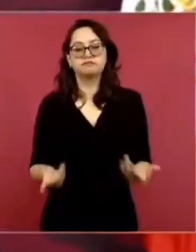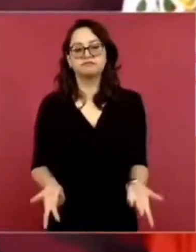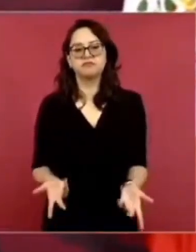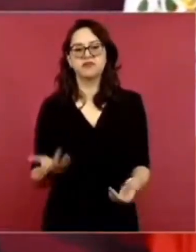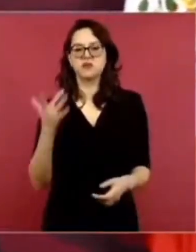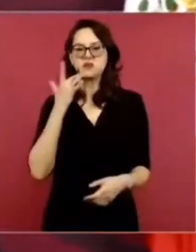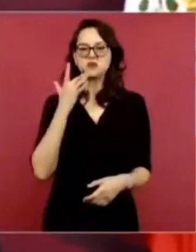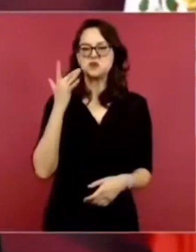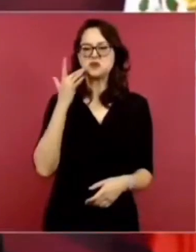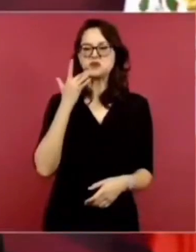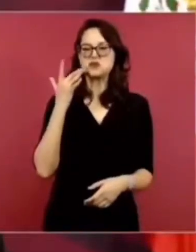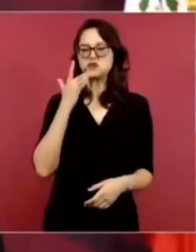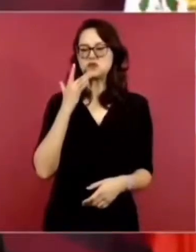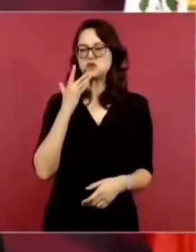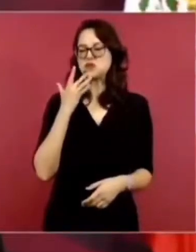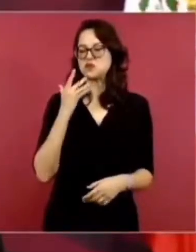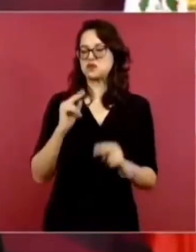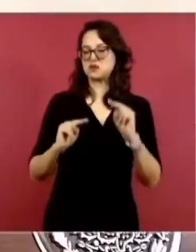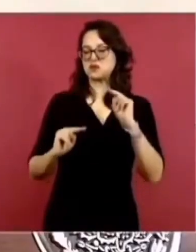clasismo.